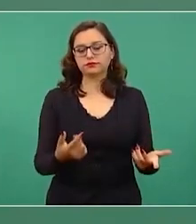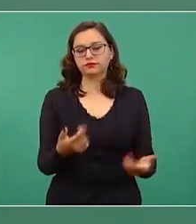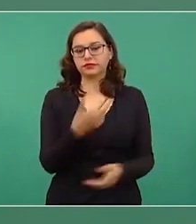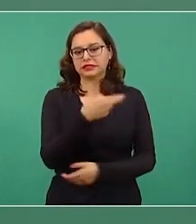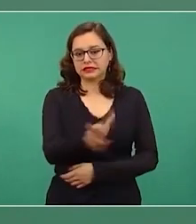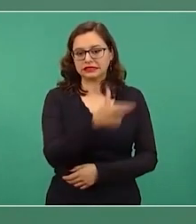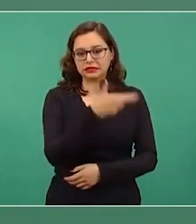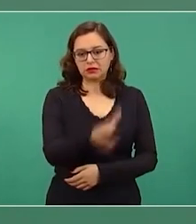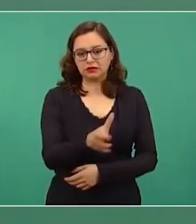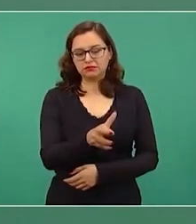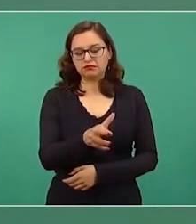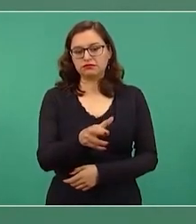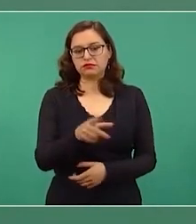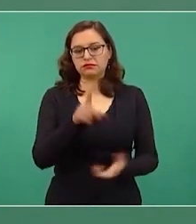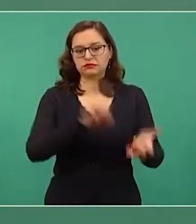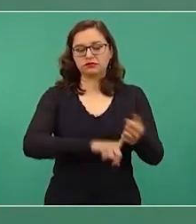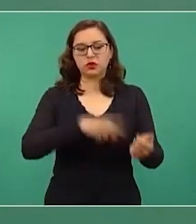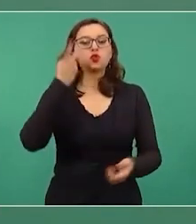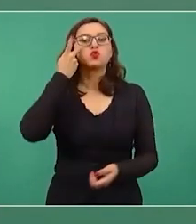restaurante